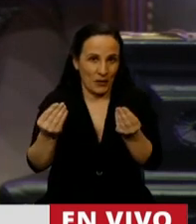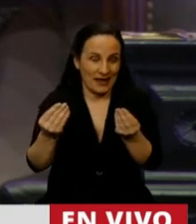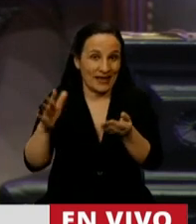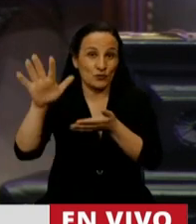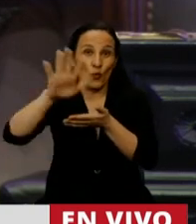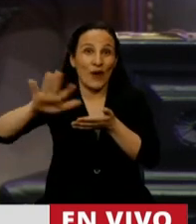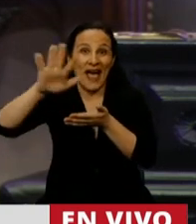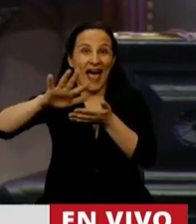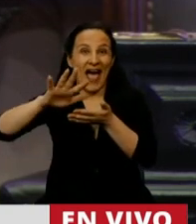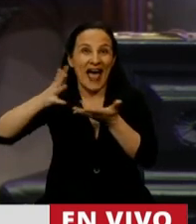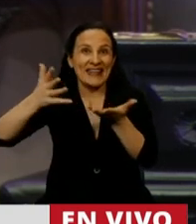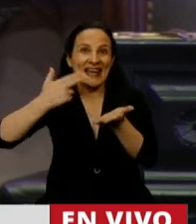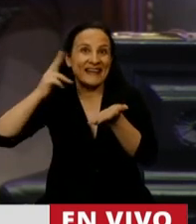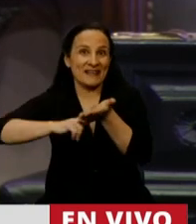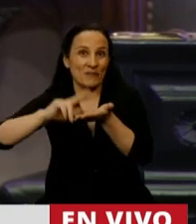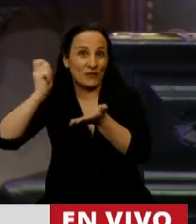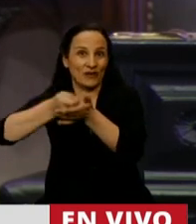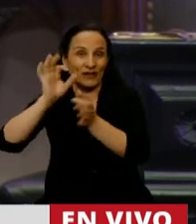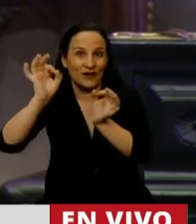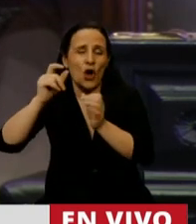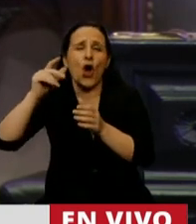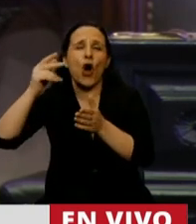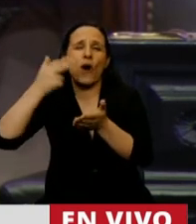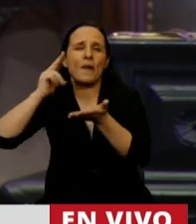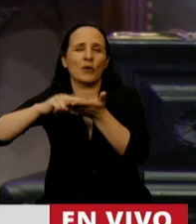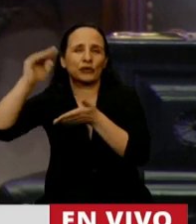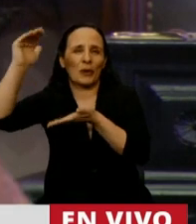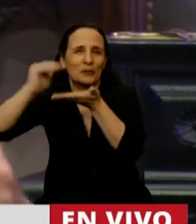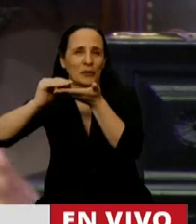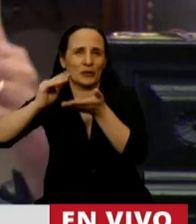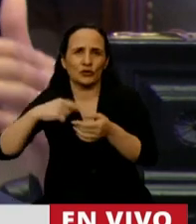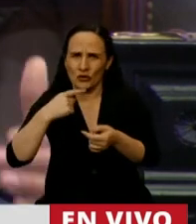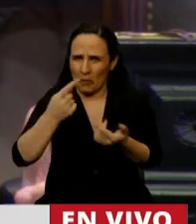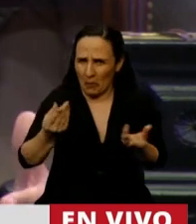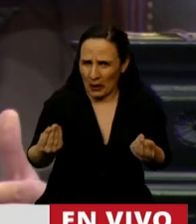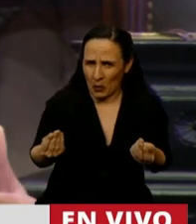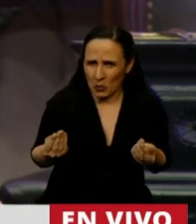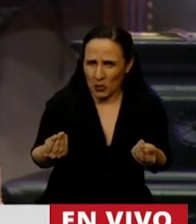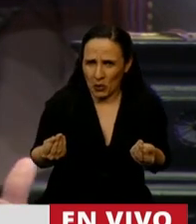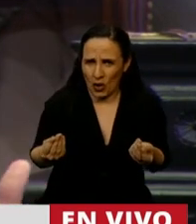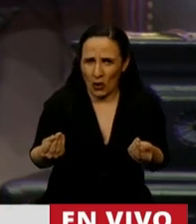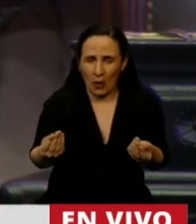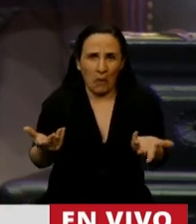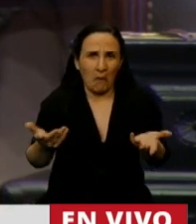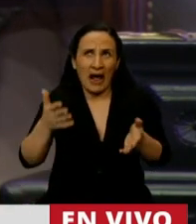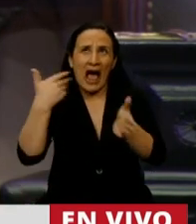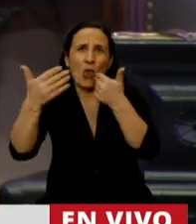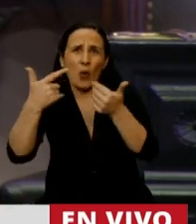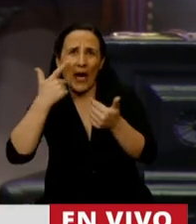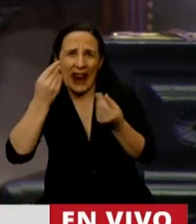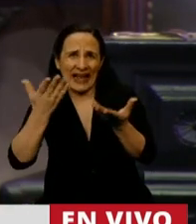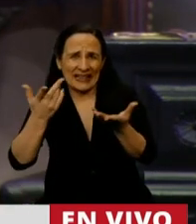área sin tributación o de baja tributación. Y yo me pregunto qué tiene que ver con el área aduanera